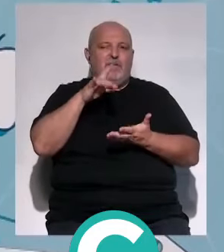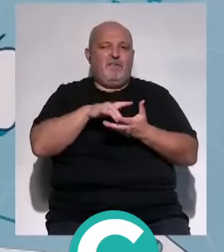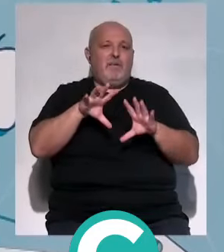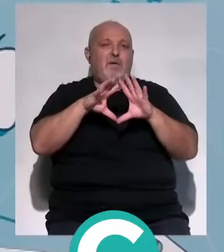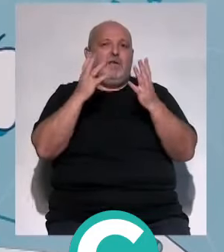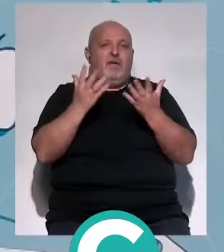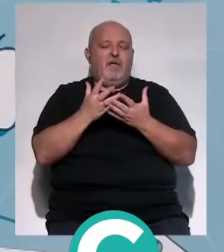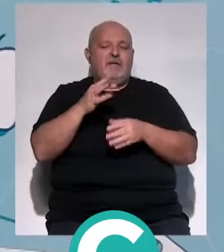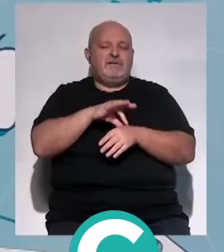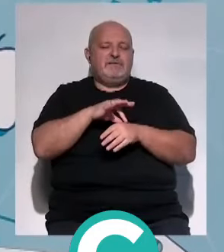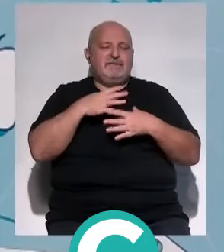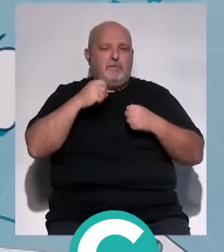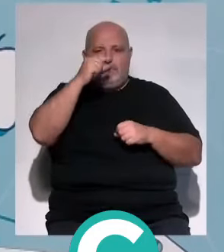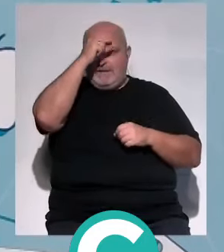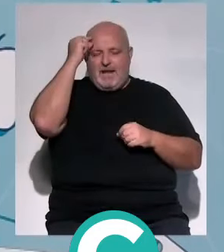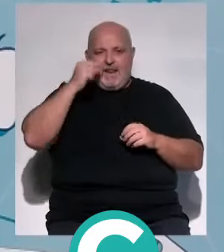Día Mundial de la Salud Mental.